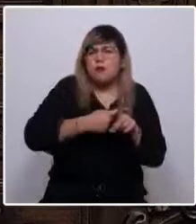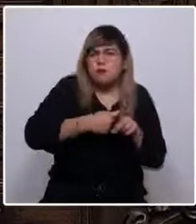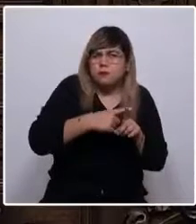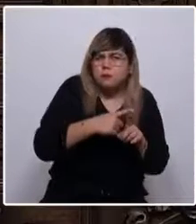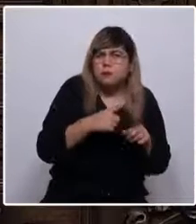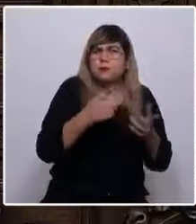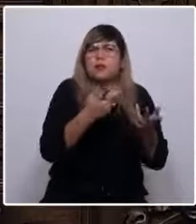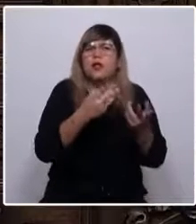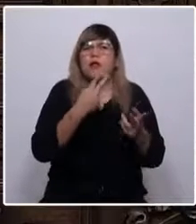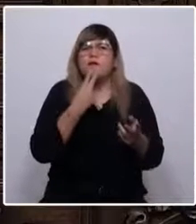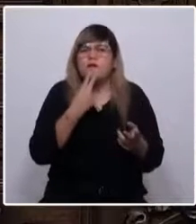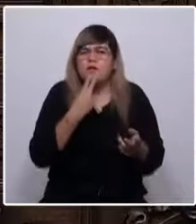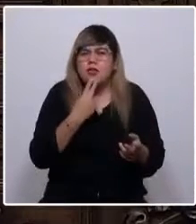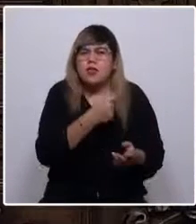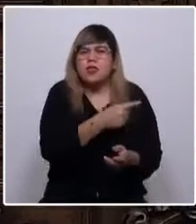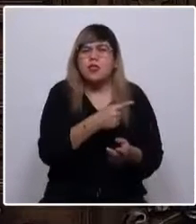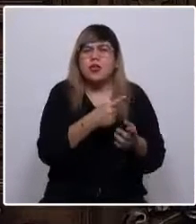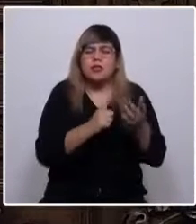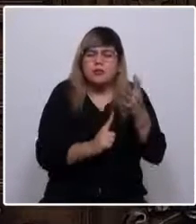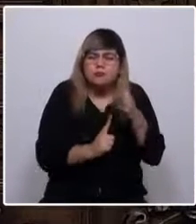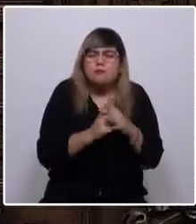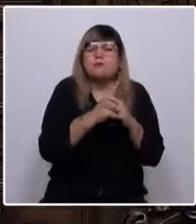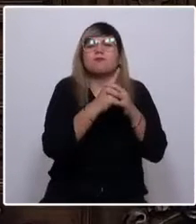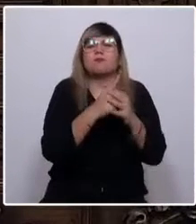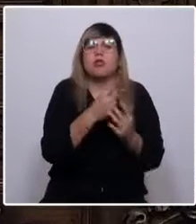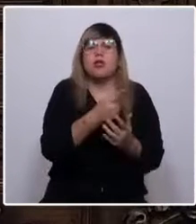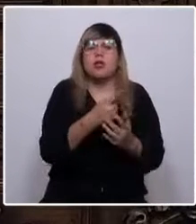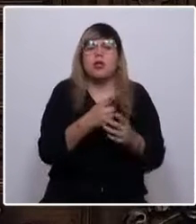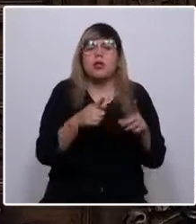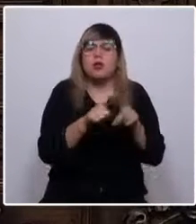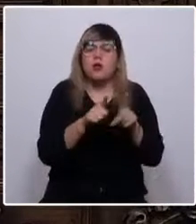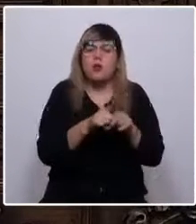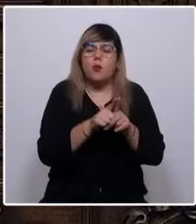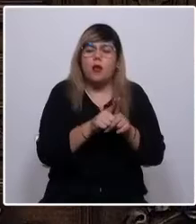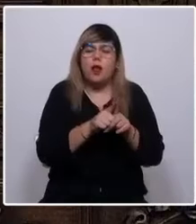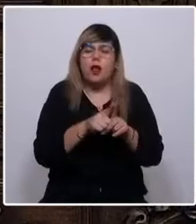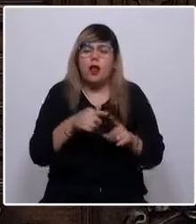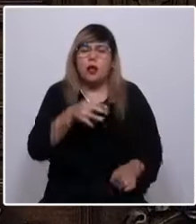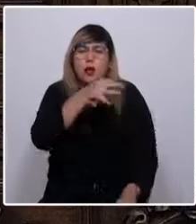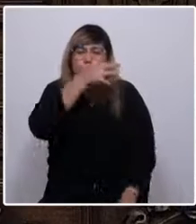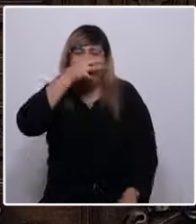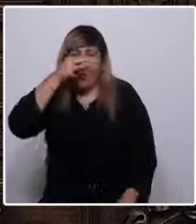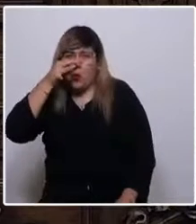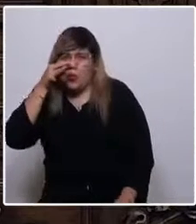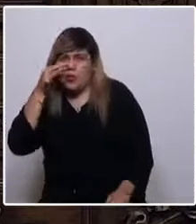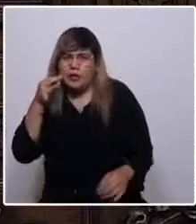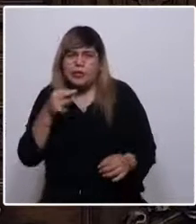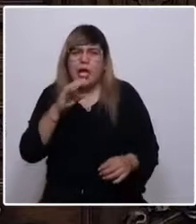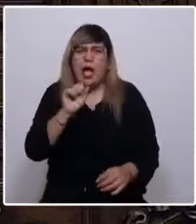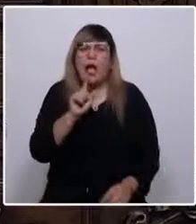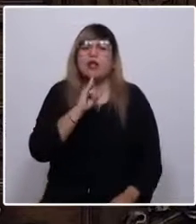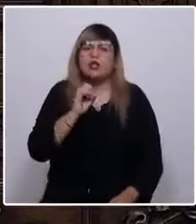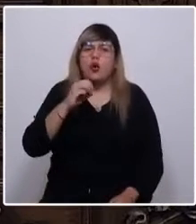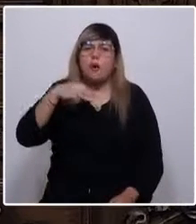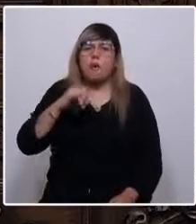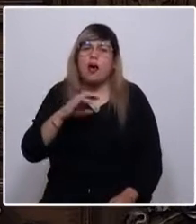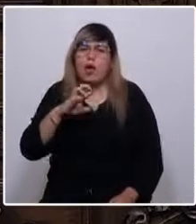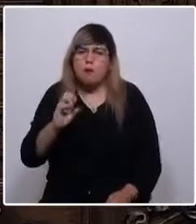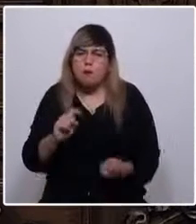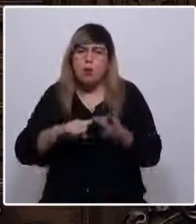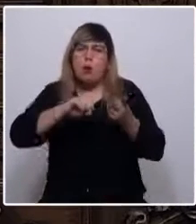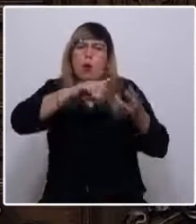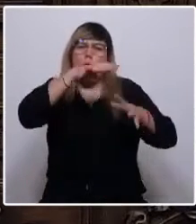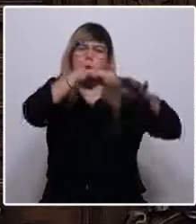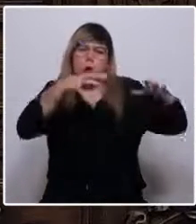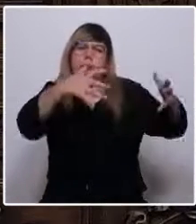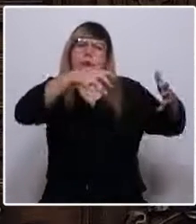dadora de vida sin fin desde su inicio, que agoniza por la codicia insaciable, Alto Maipo escalones, destruyéndola y